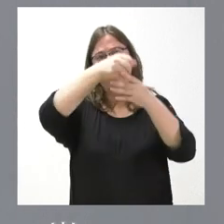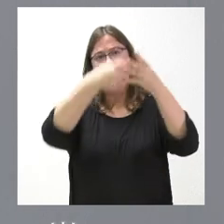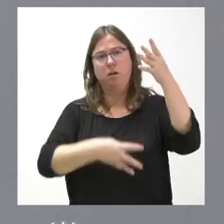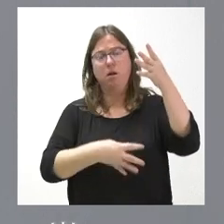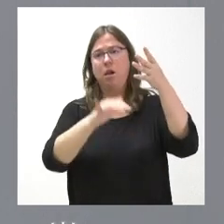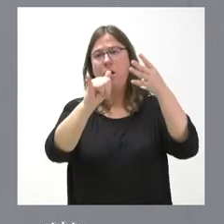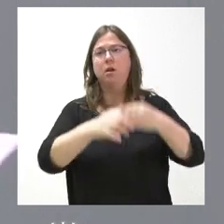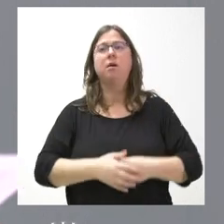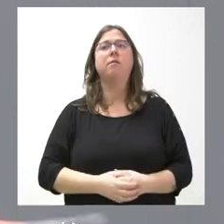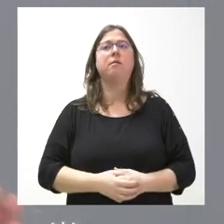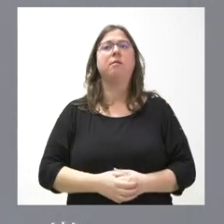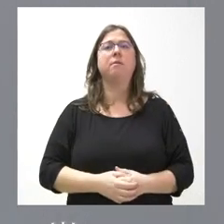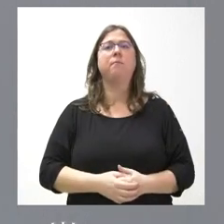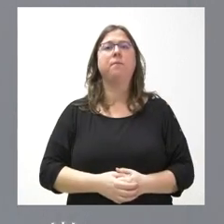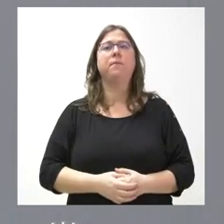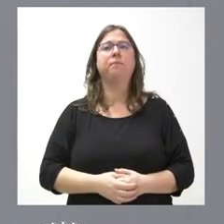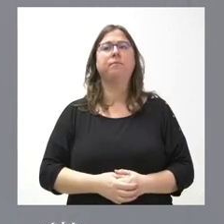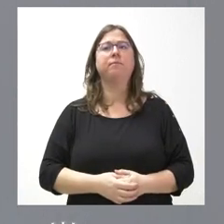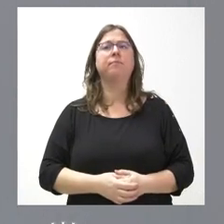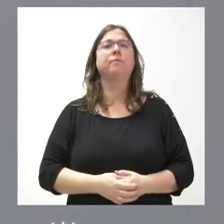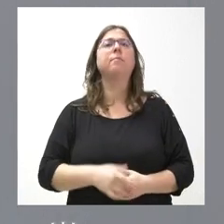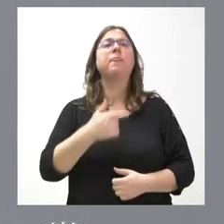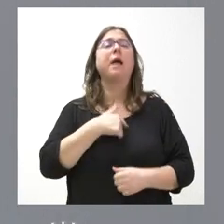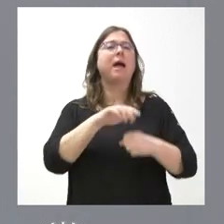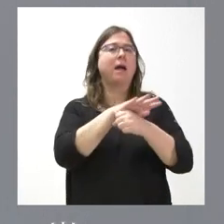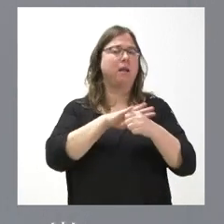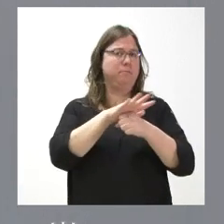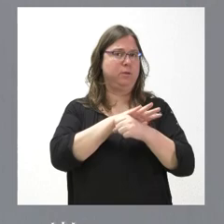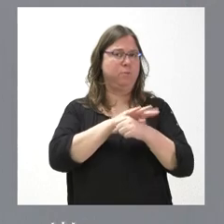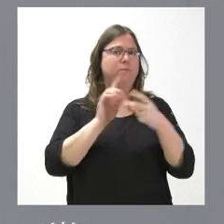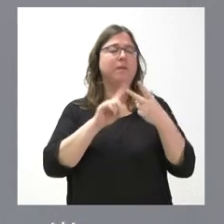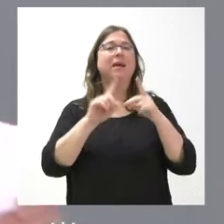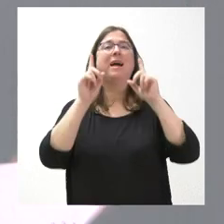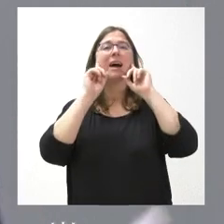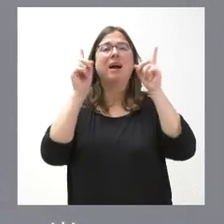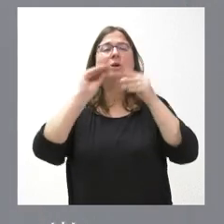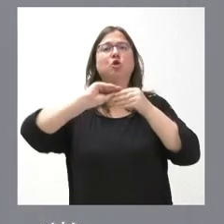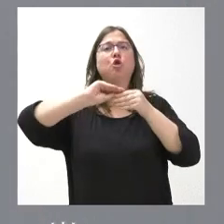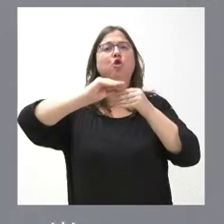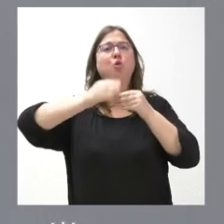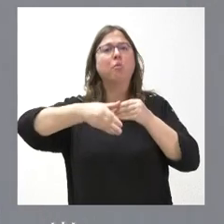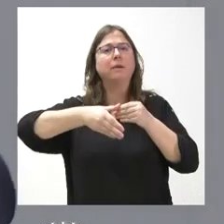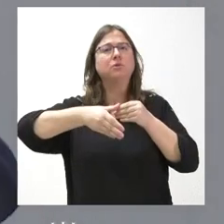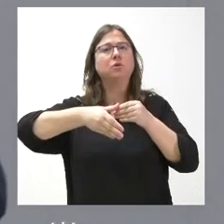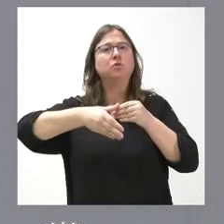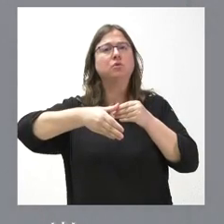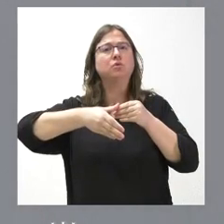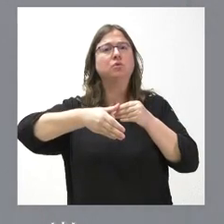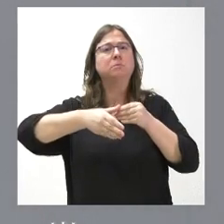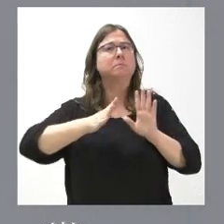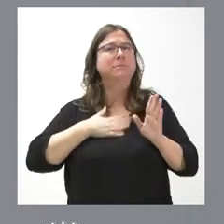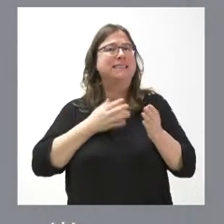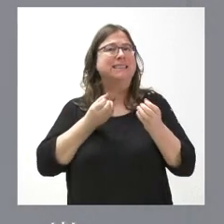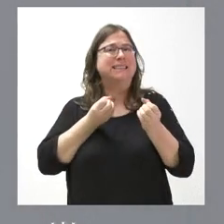ámbito. Y en el caso de la apertura de documentos, no quiero dar una